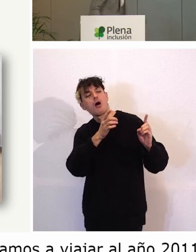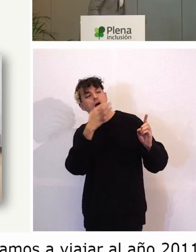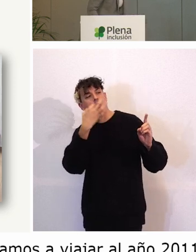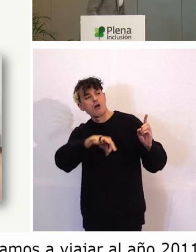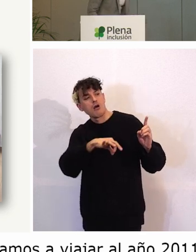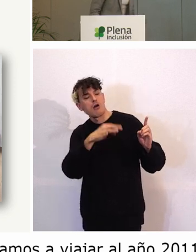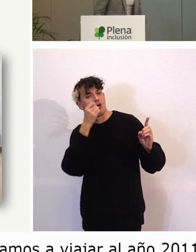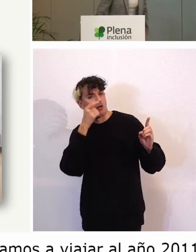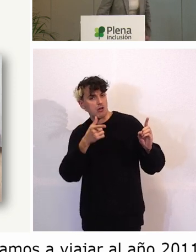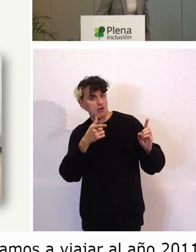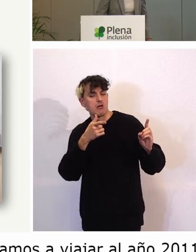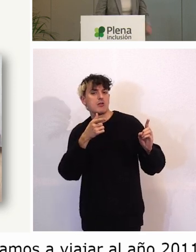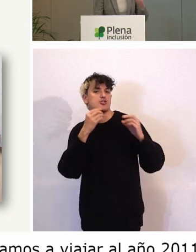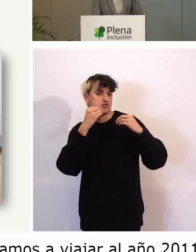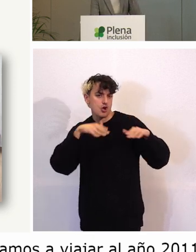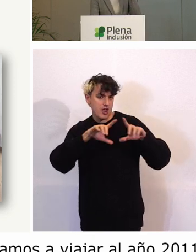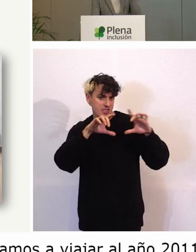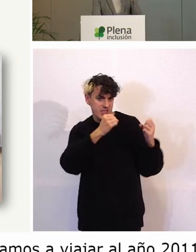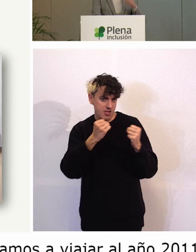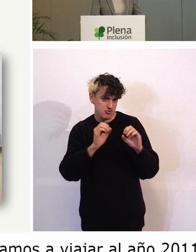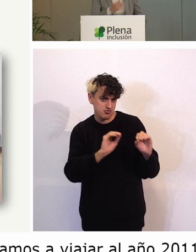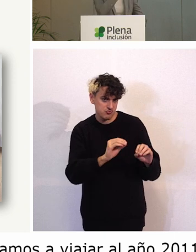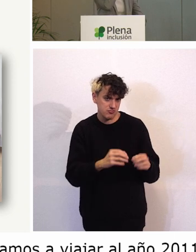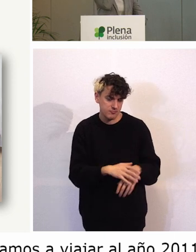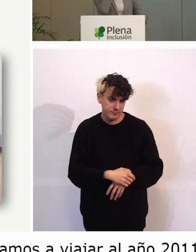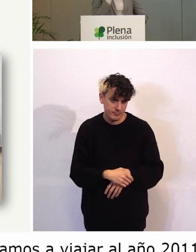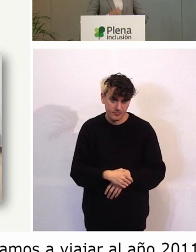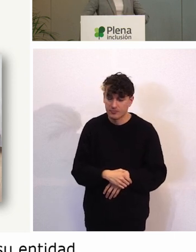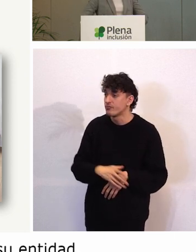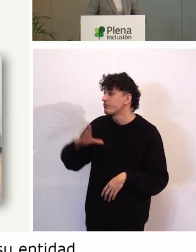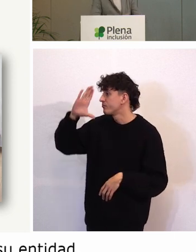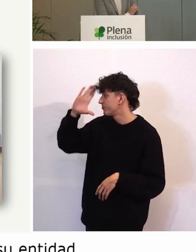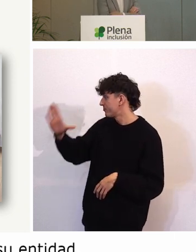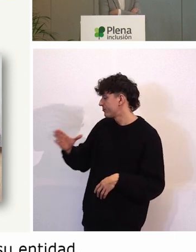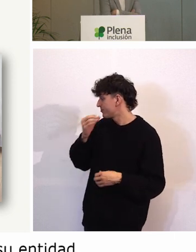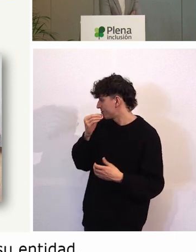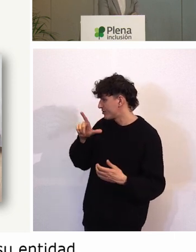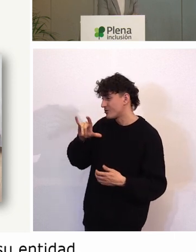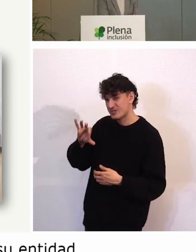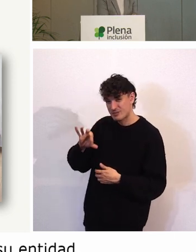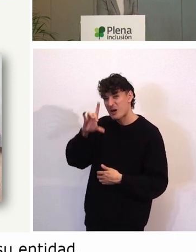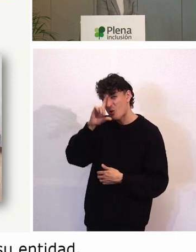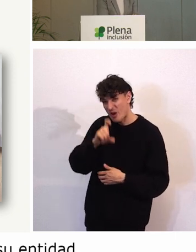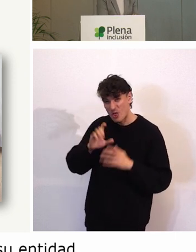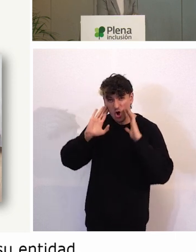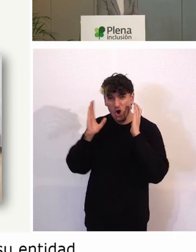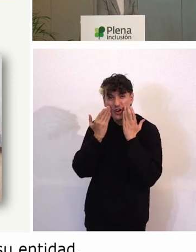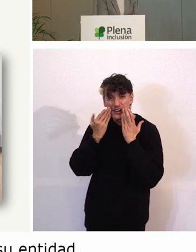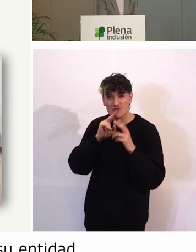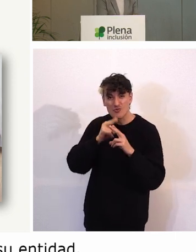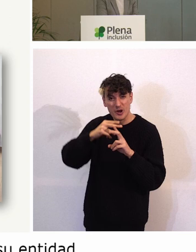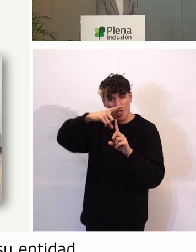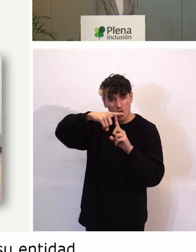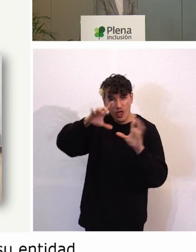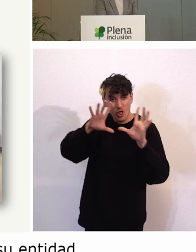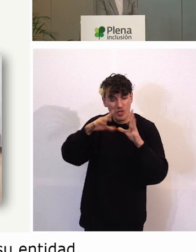Buenos días a todos. Bueno, Luis, me estoy acordando del congreso Toledo X y qué emoción. La